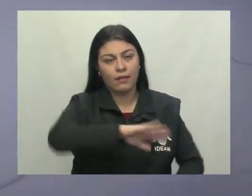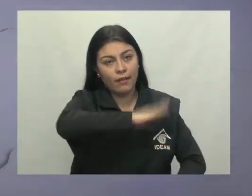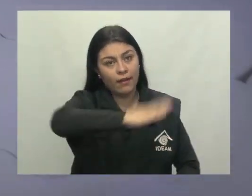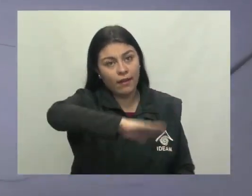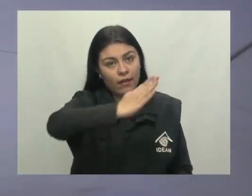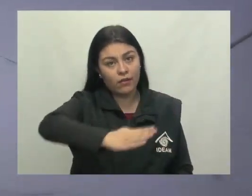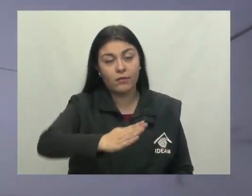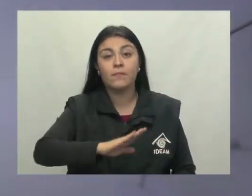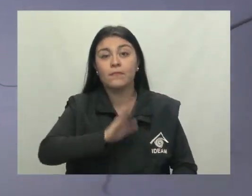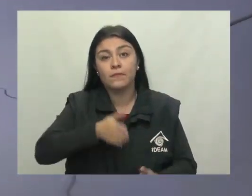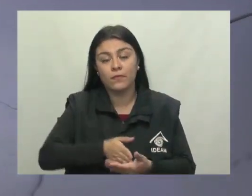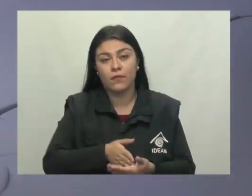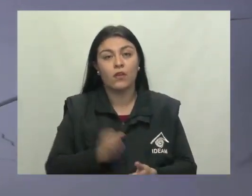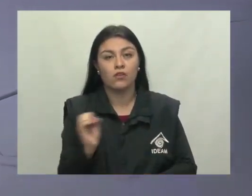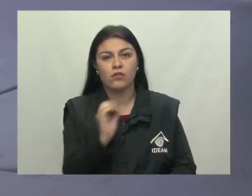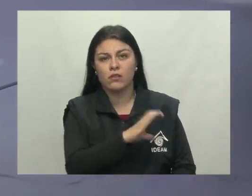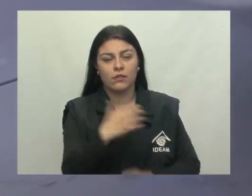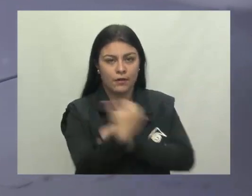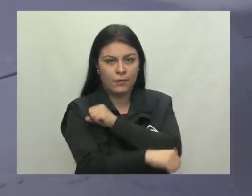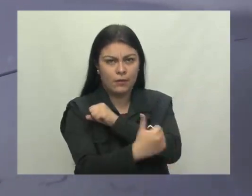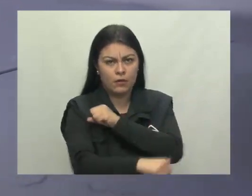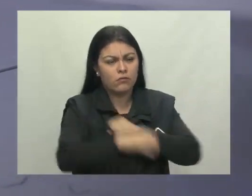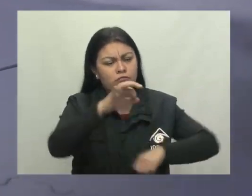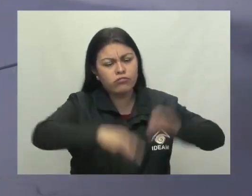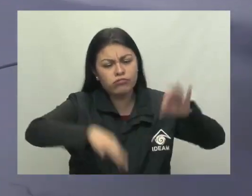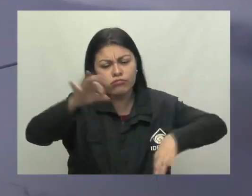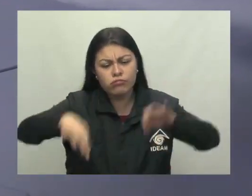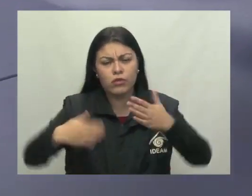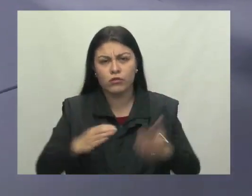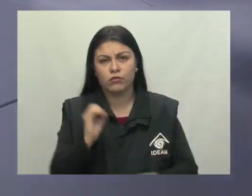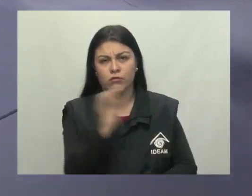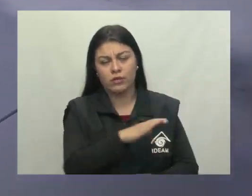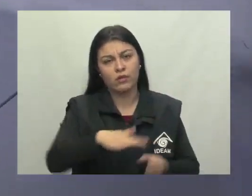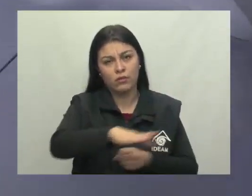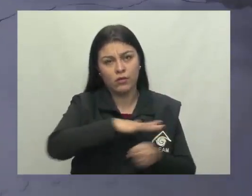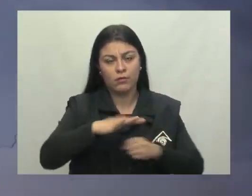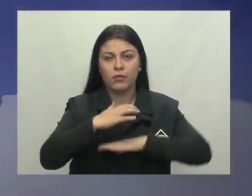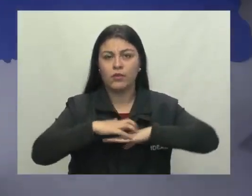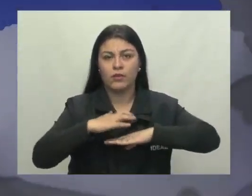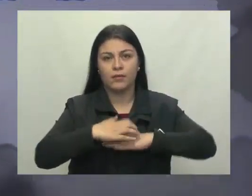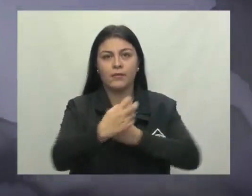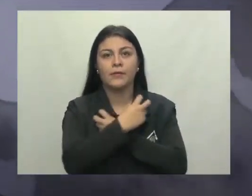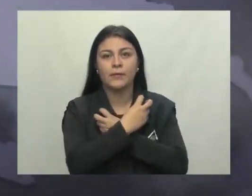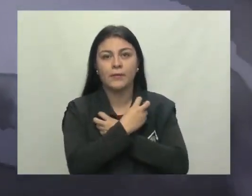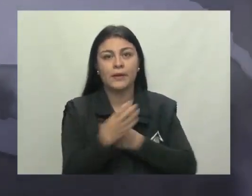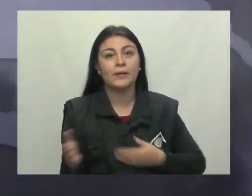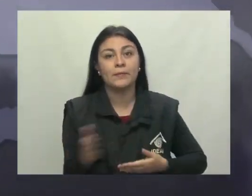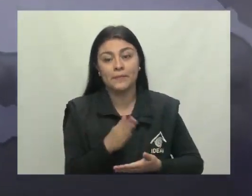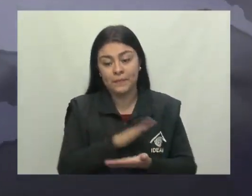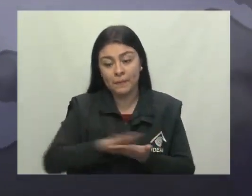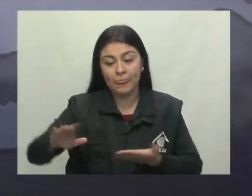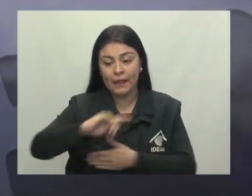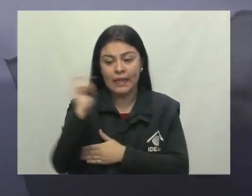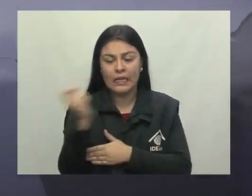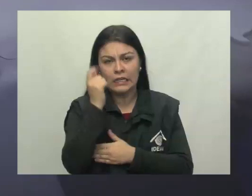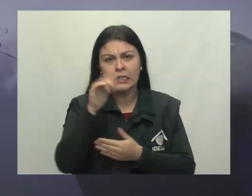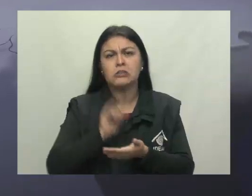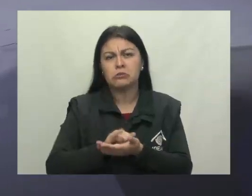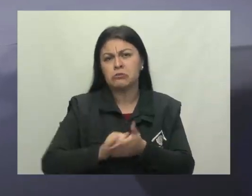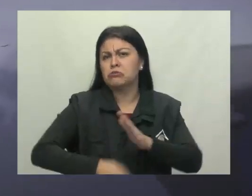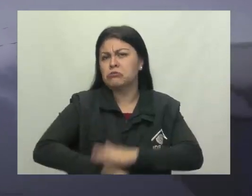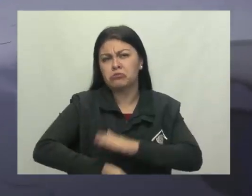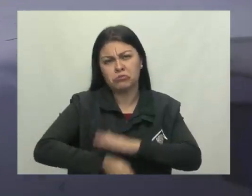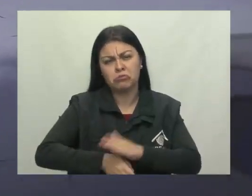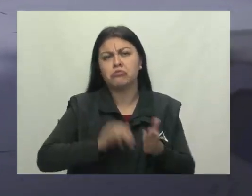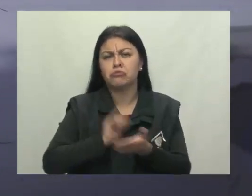Antioquia, en el centro y occidente de Boyacá, con lloviznas en el occidente de Cundinamarca, Tonima y Huila. Los llanos orientales mantendrán las